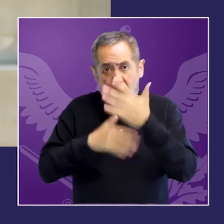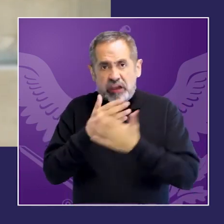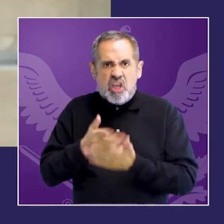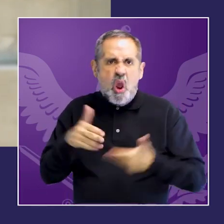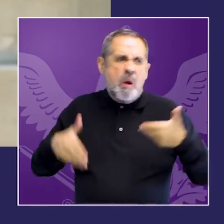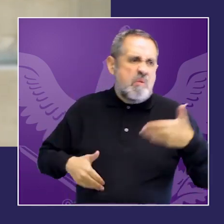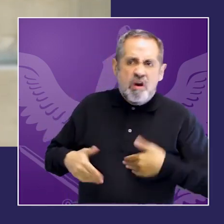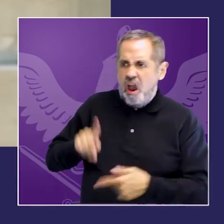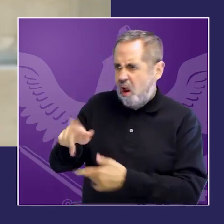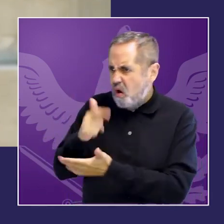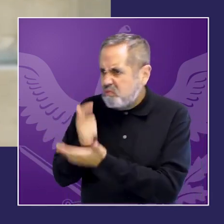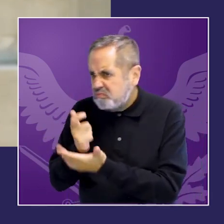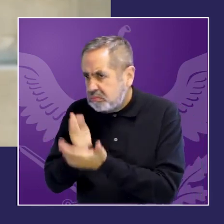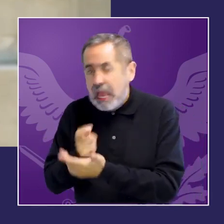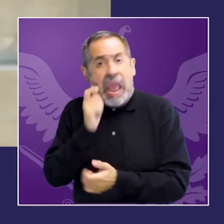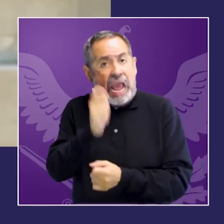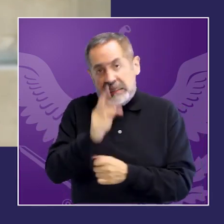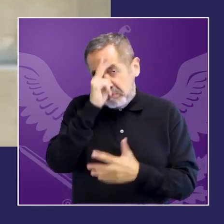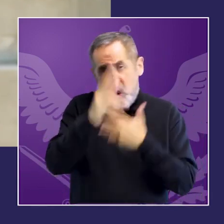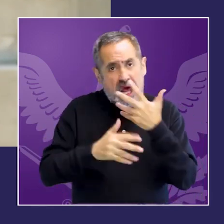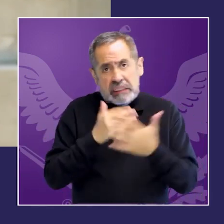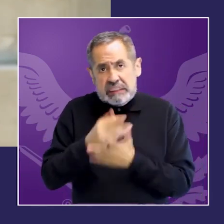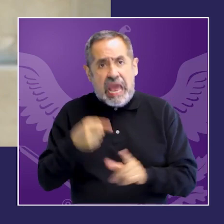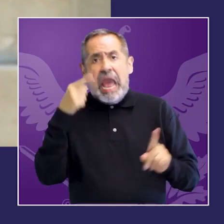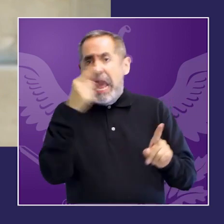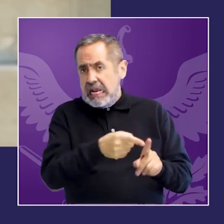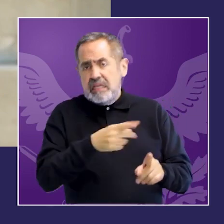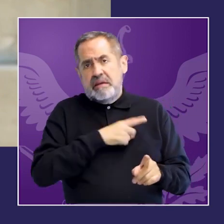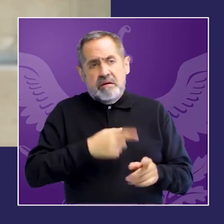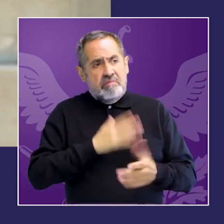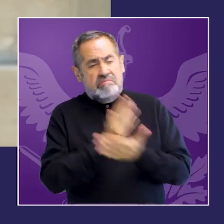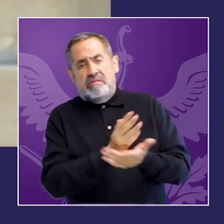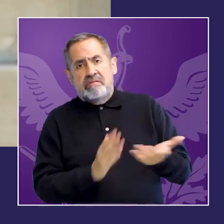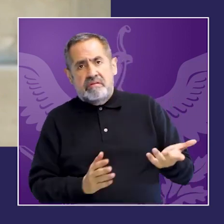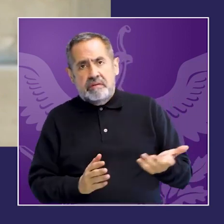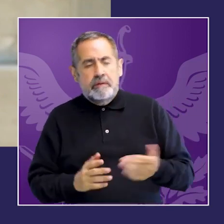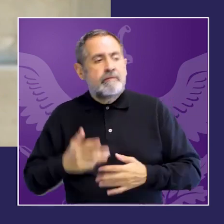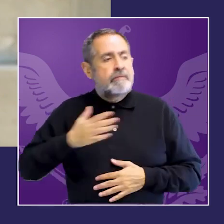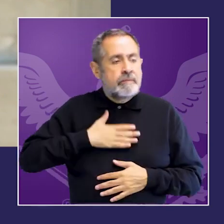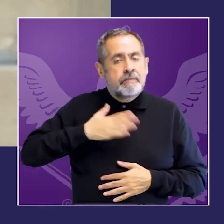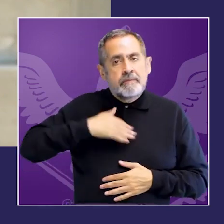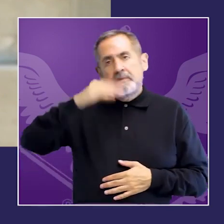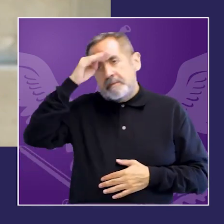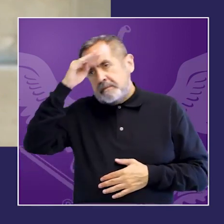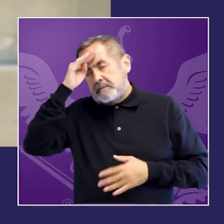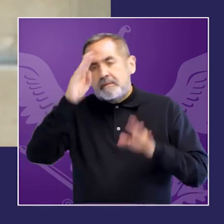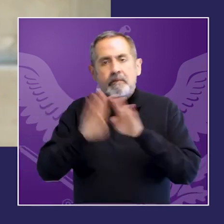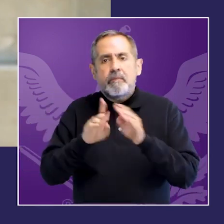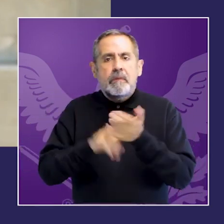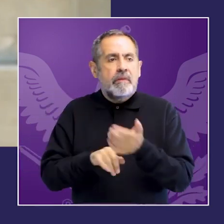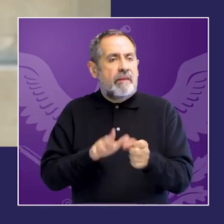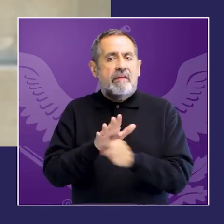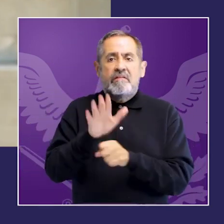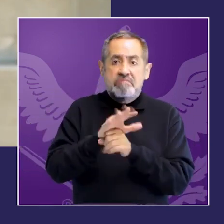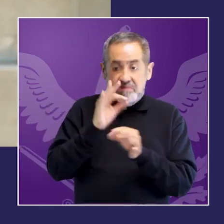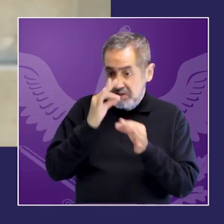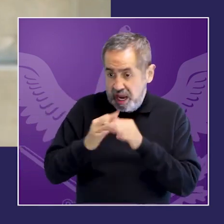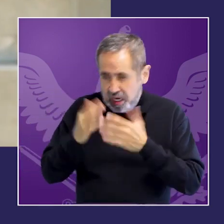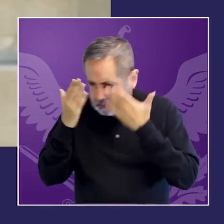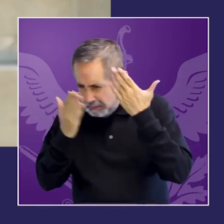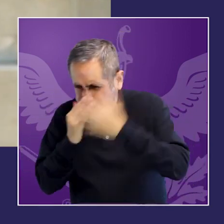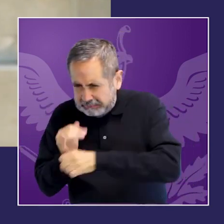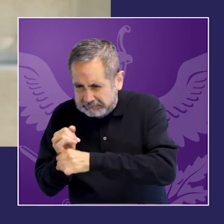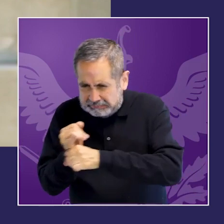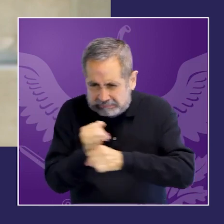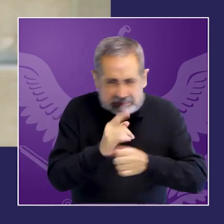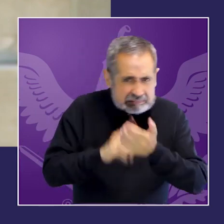amenazas etcétera y ahí hay algunas experiencias creo hasta donde yo sé no suficientemente estudiadas en términos de su